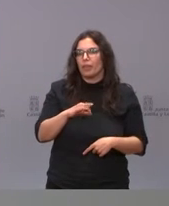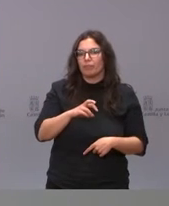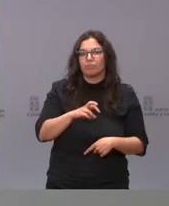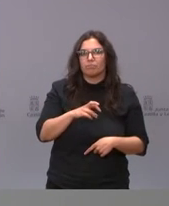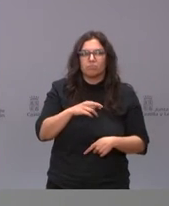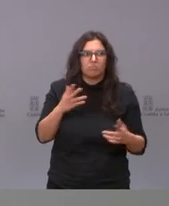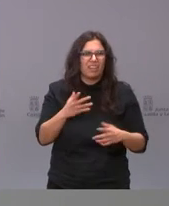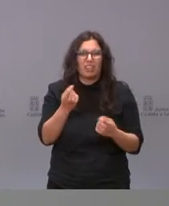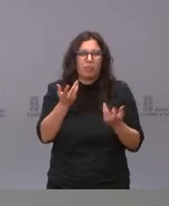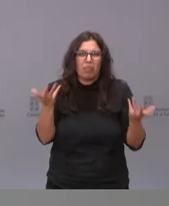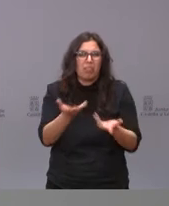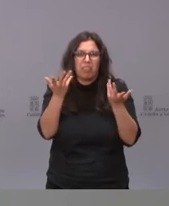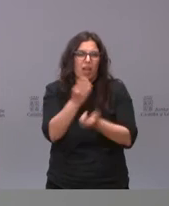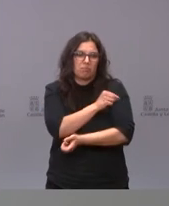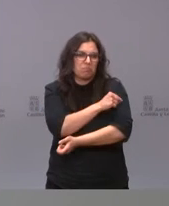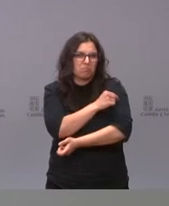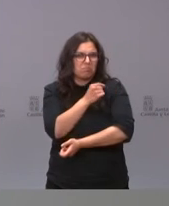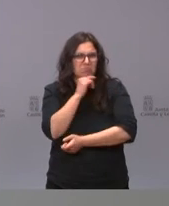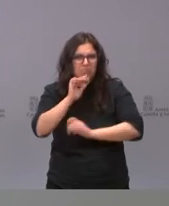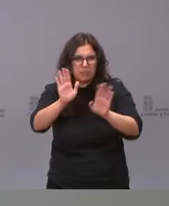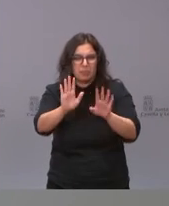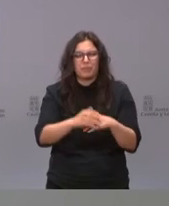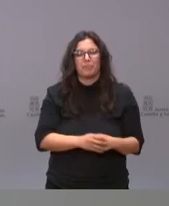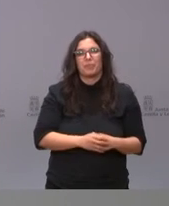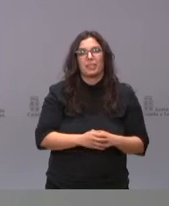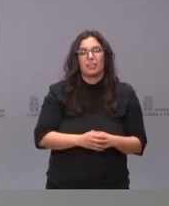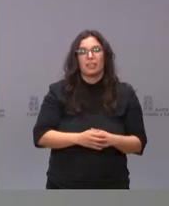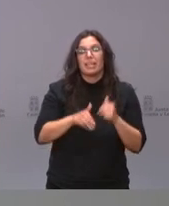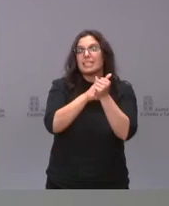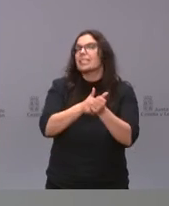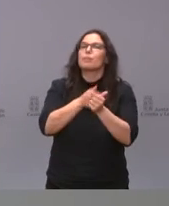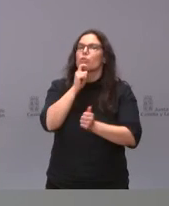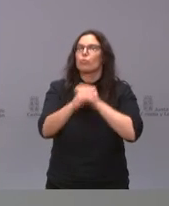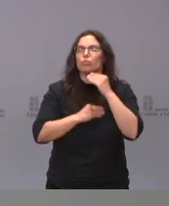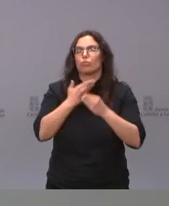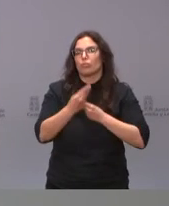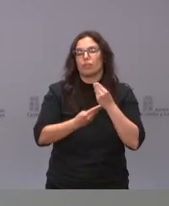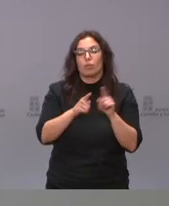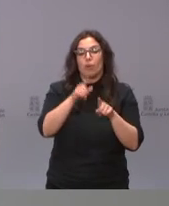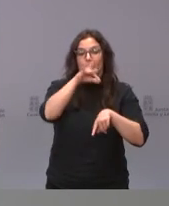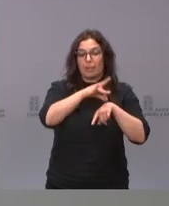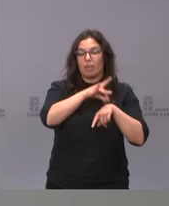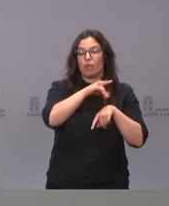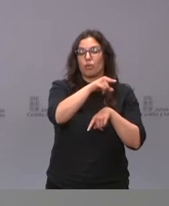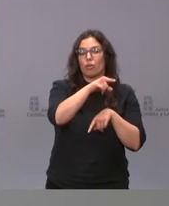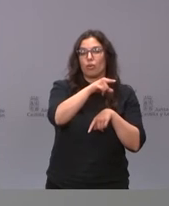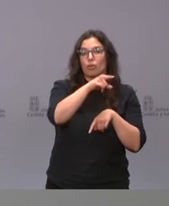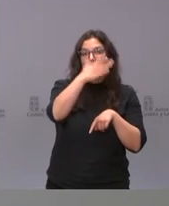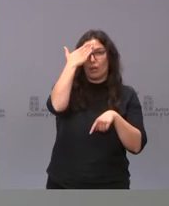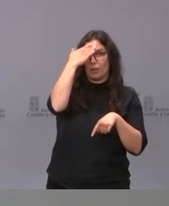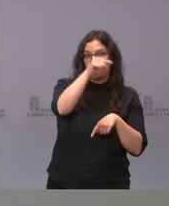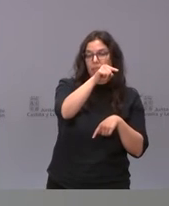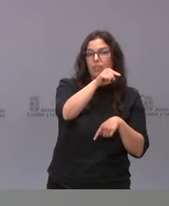los que acabo de comentar por lo menos a día de hoy el seguimiento se hace continuado los médicos de atención